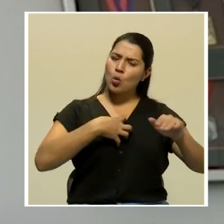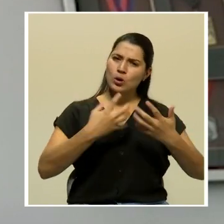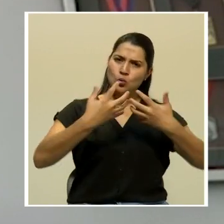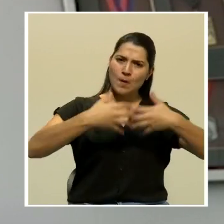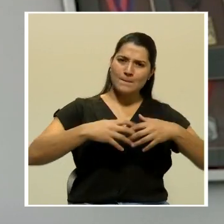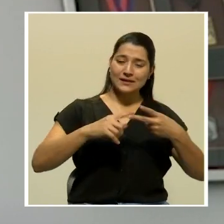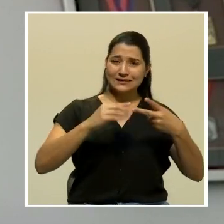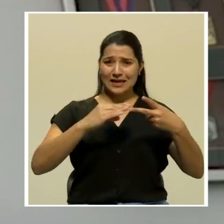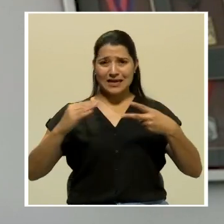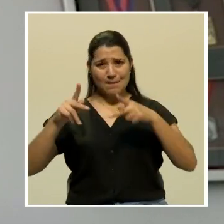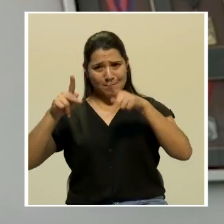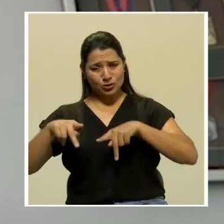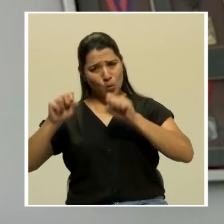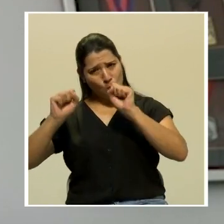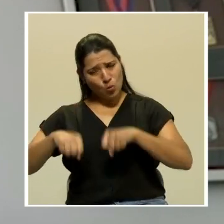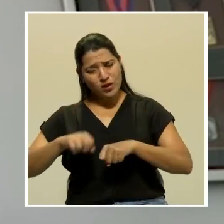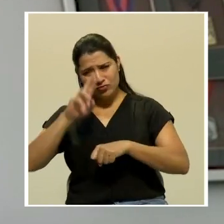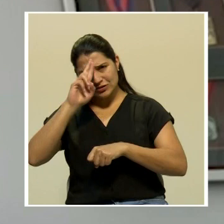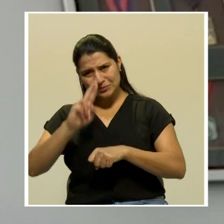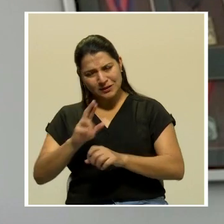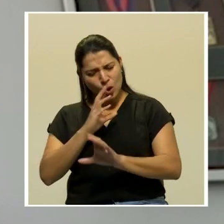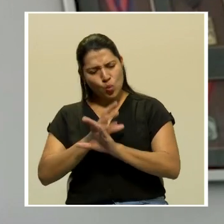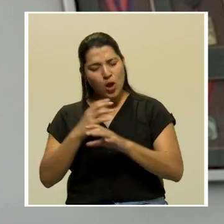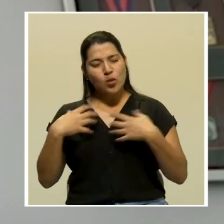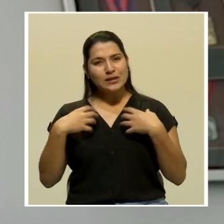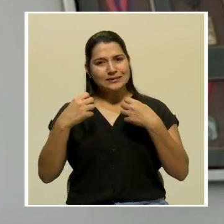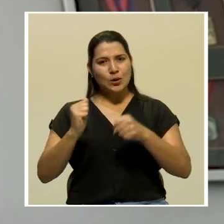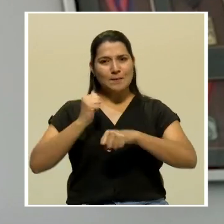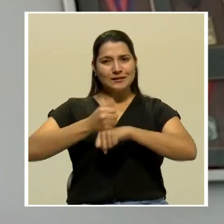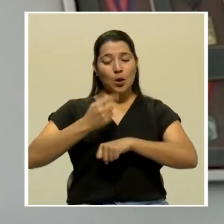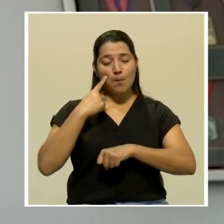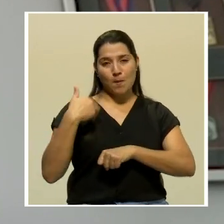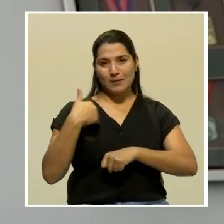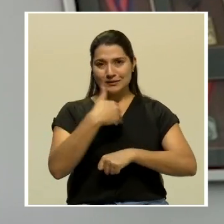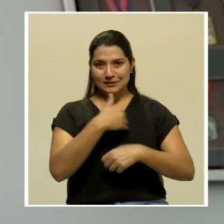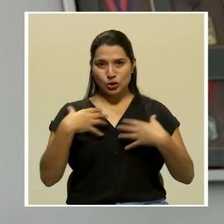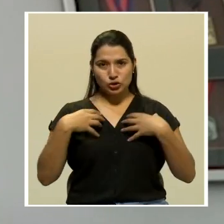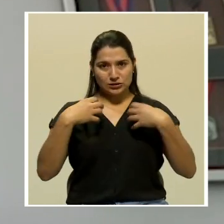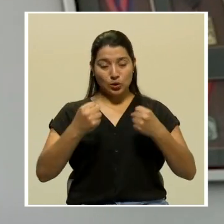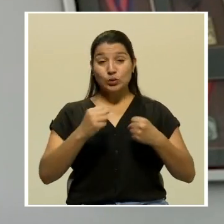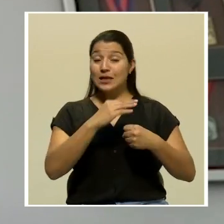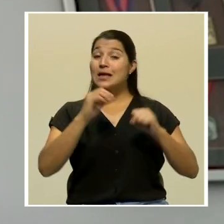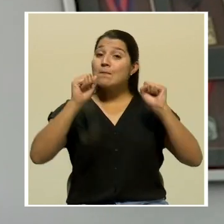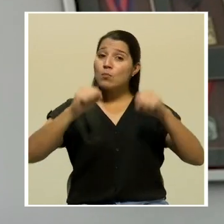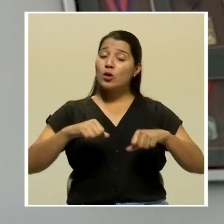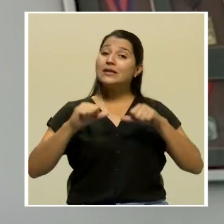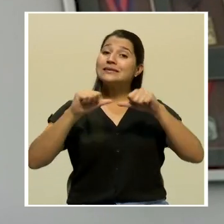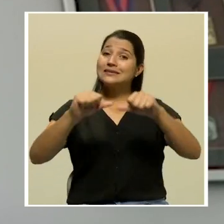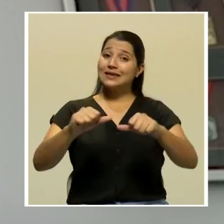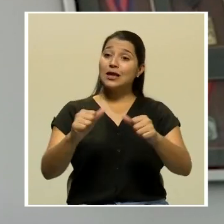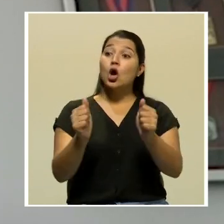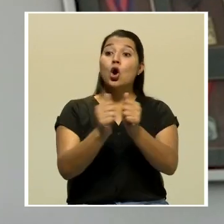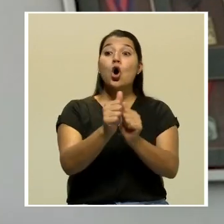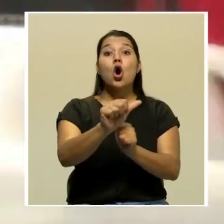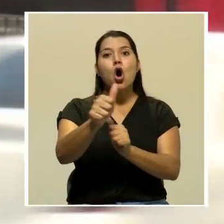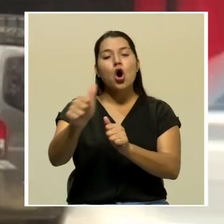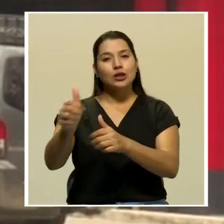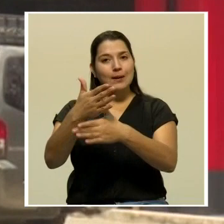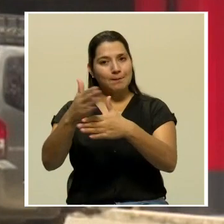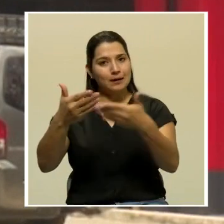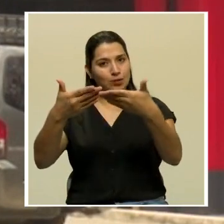y ciudadanía a seguir con los protocolos del Ministerio de Salud y así poder continuar con las siguientes fases de reapertura.